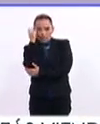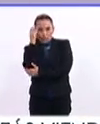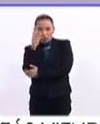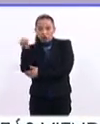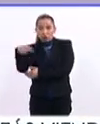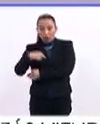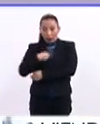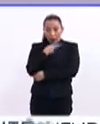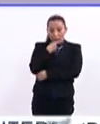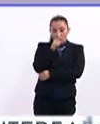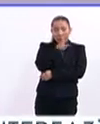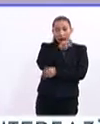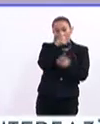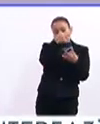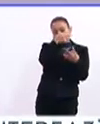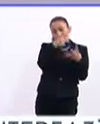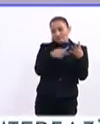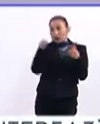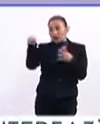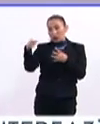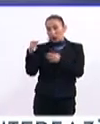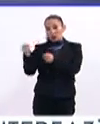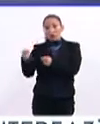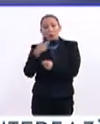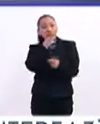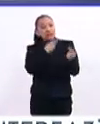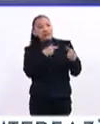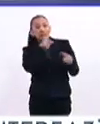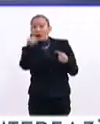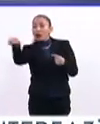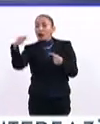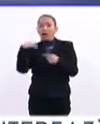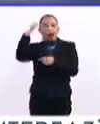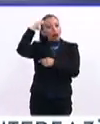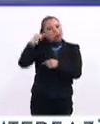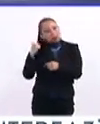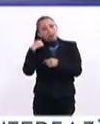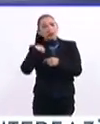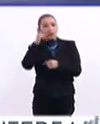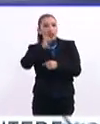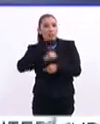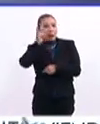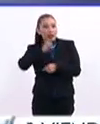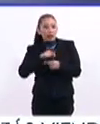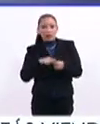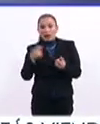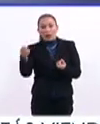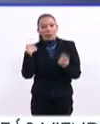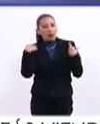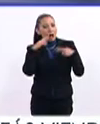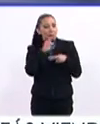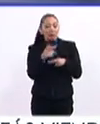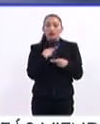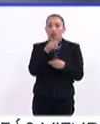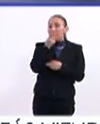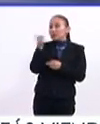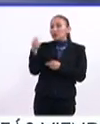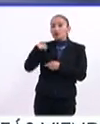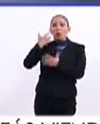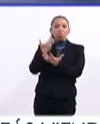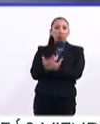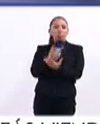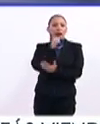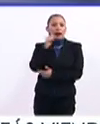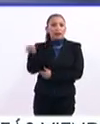que yo estoy diciendo que está mal. Entonces, ya digamos que le digo, es que me dice que fulanita le jale el pelo todas las tardes y entonces que la maestra ya lo reportó y no hizo nada.